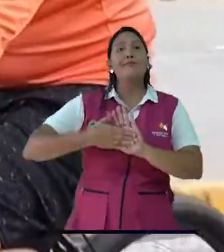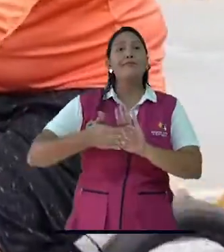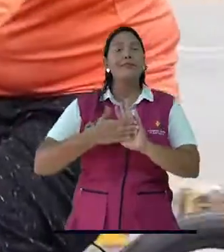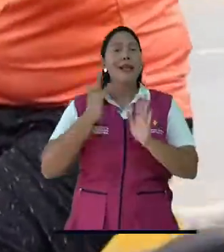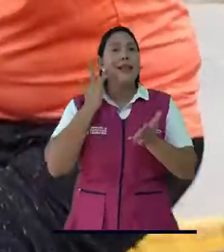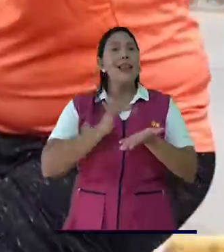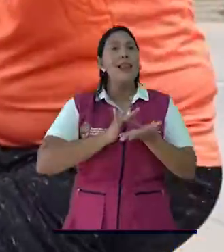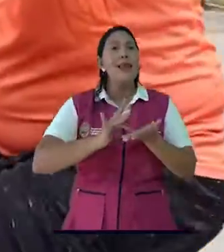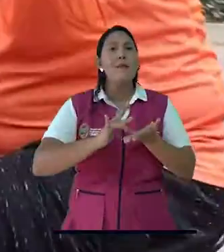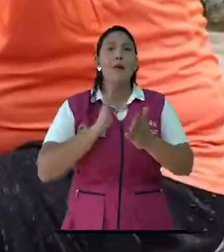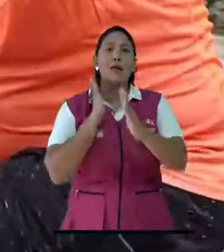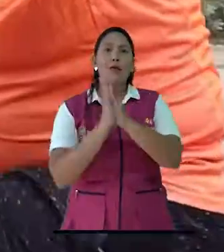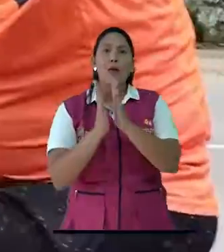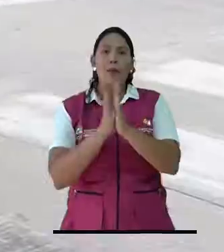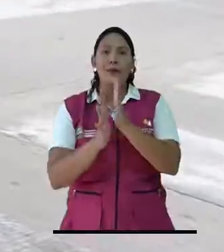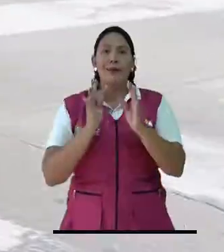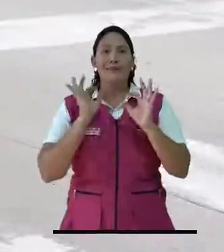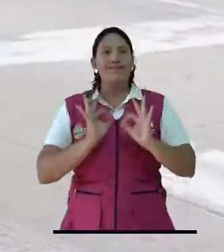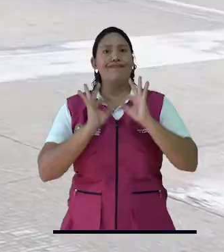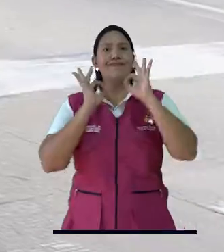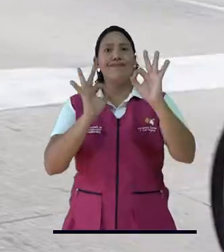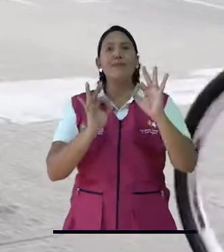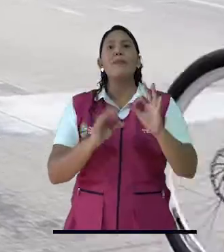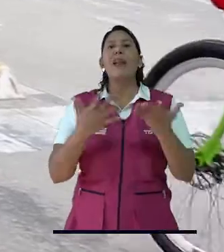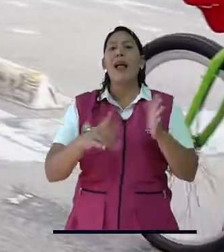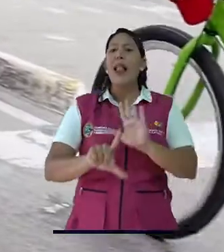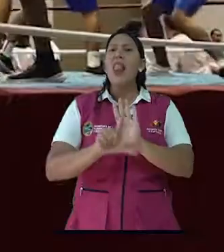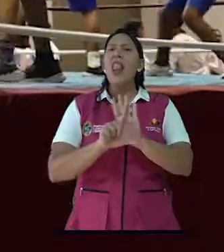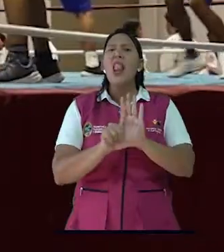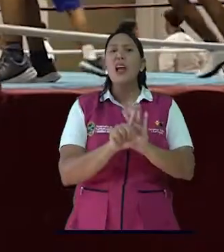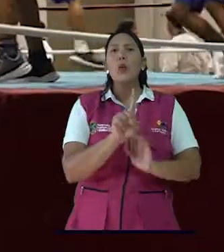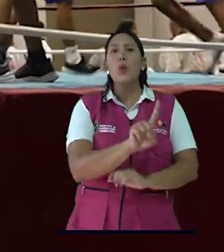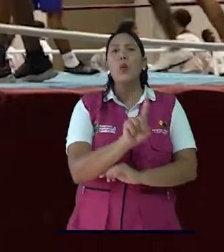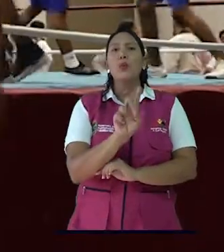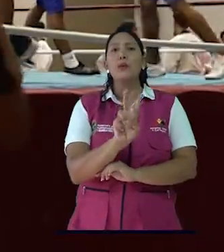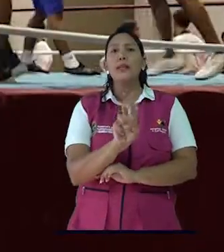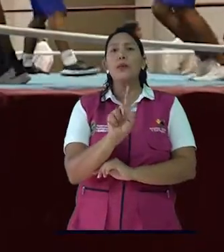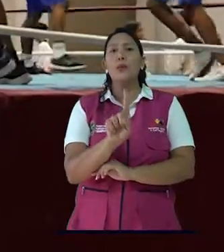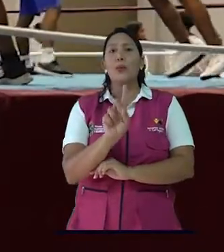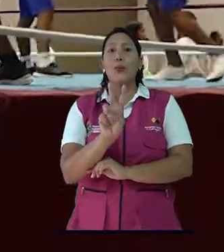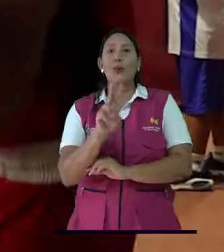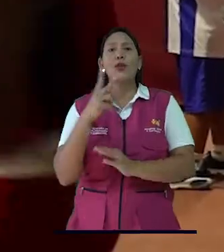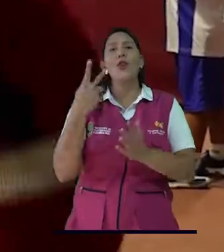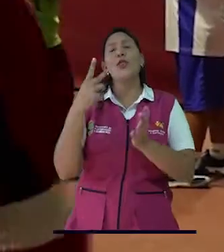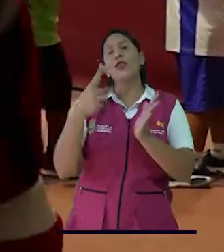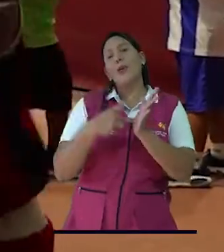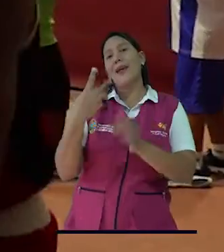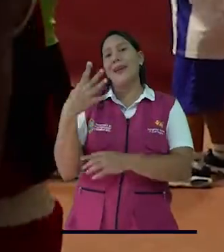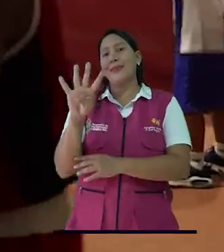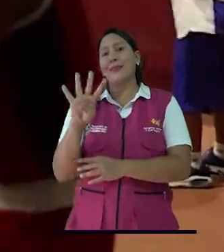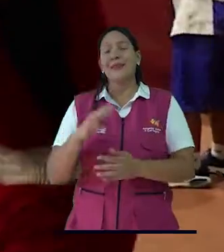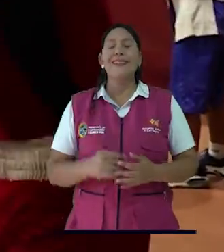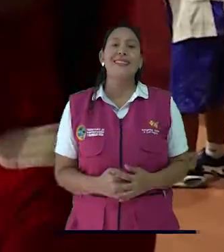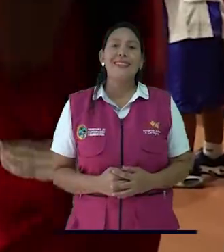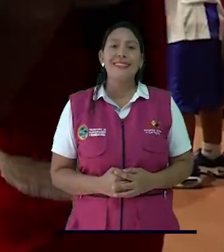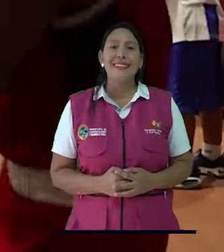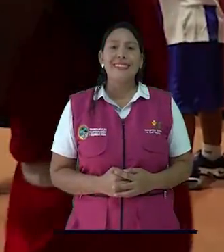en el reporte de transparencia e información pública establecidos en la Ley 17.12 de 2014.